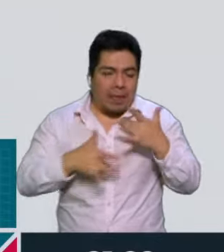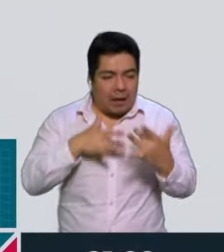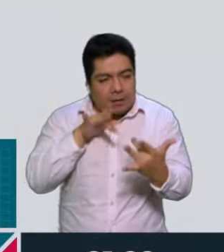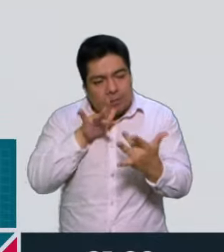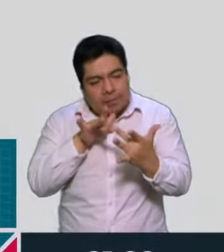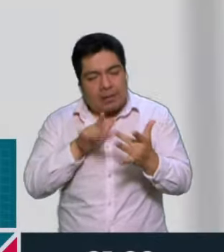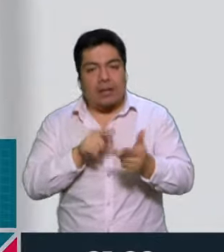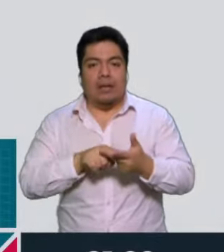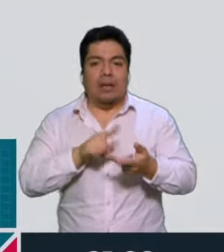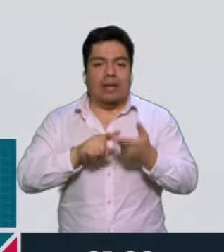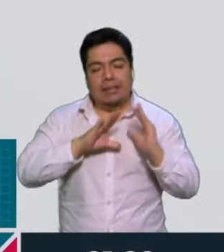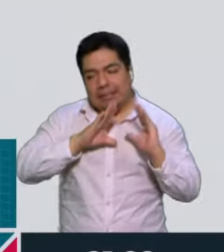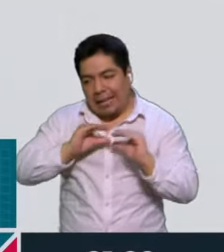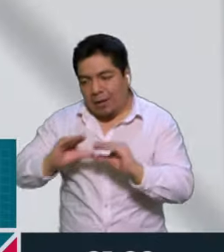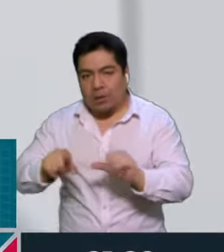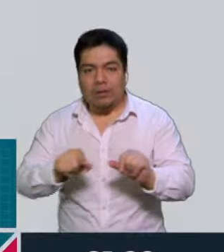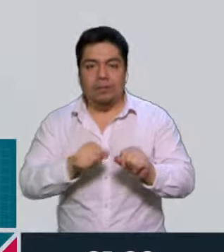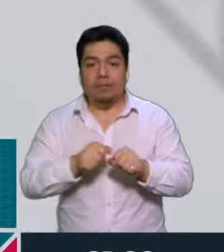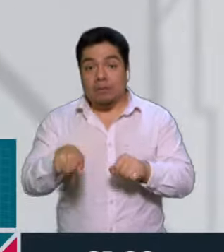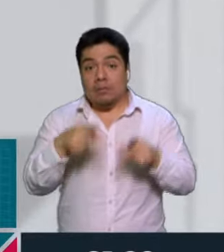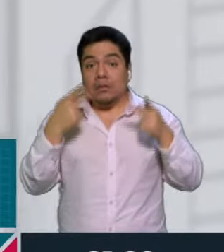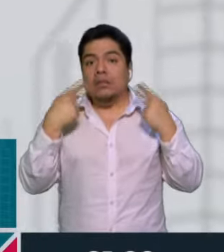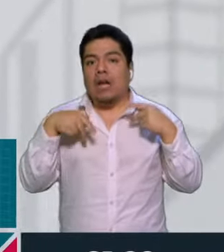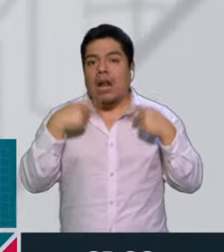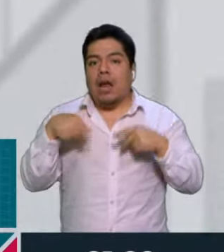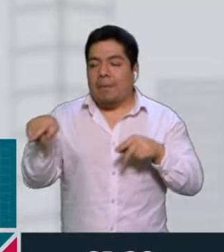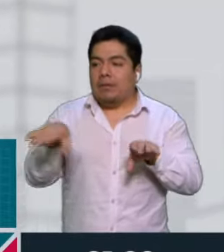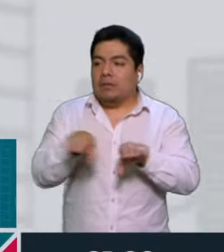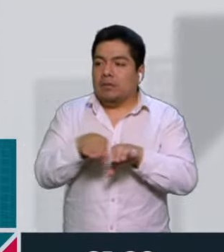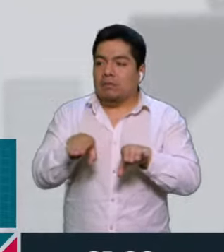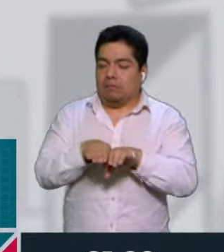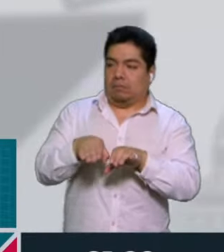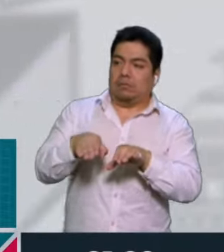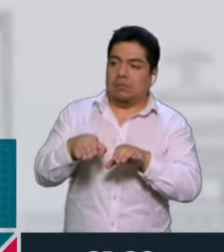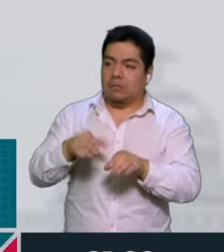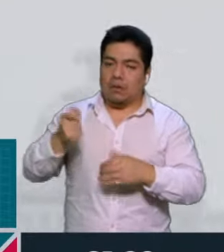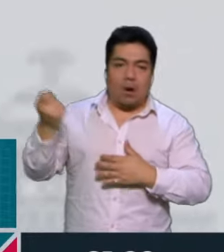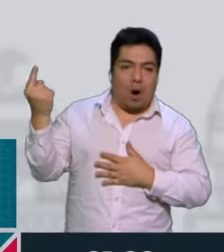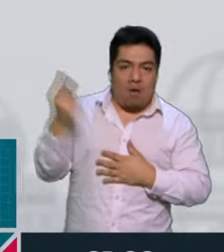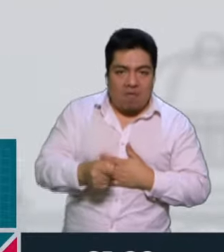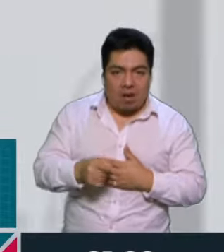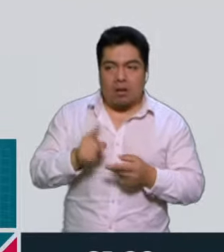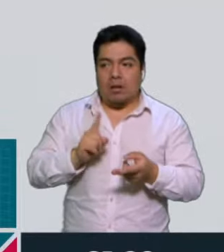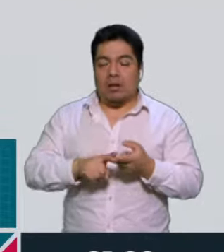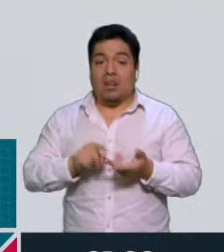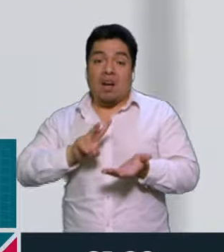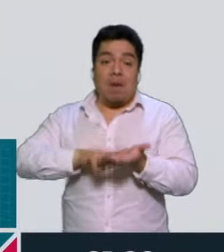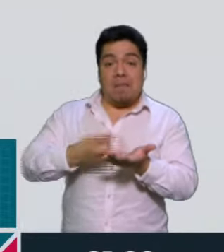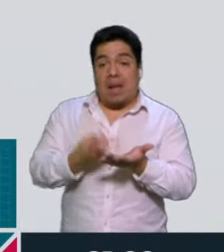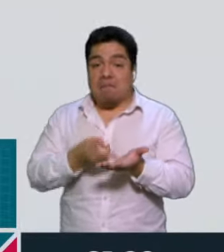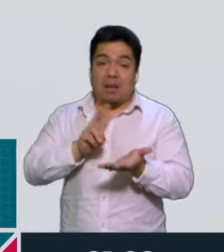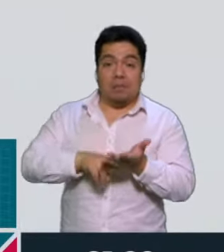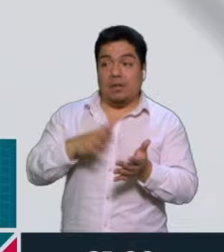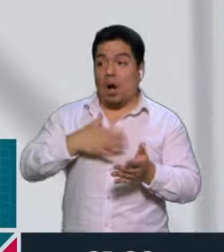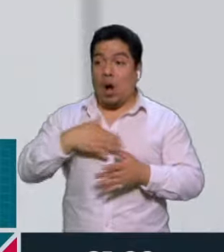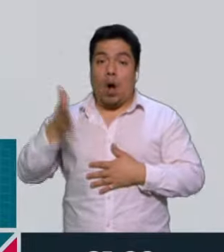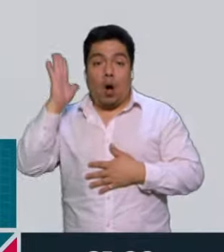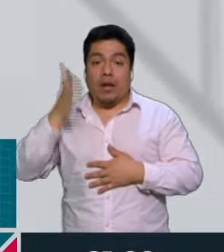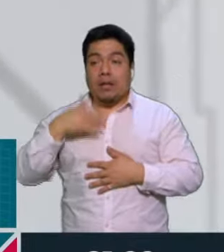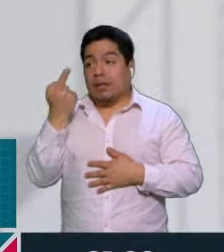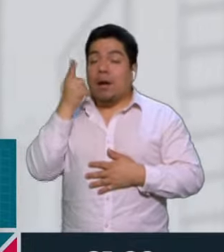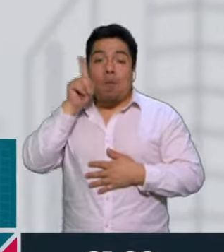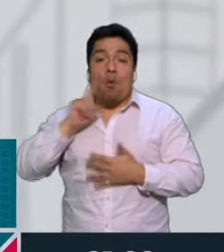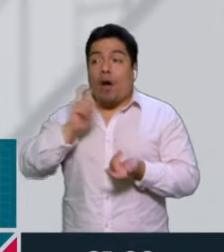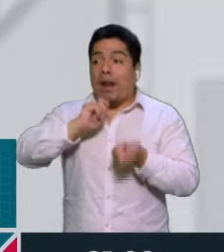educación, ¿no?, para que la gente no se dé cuenta que esto no es una imposición, ni un capricho, ni que hoy se me ocurrió y quería ser mujer.